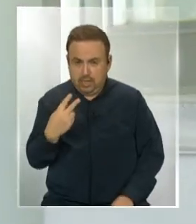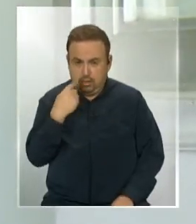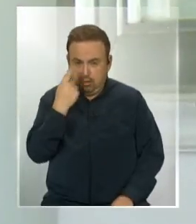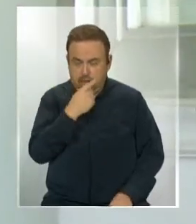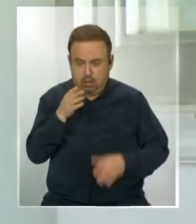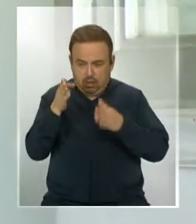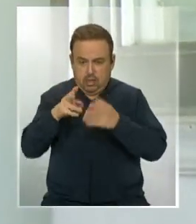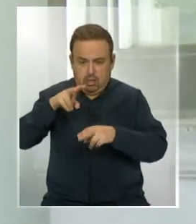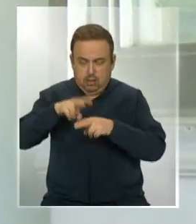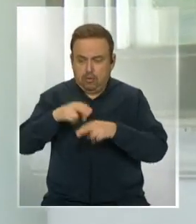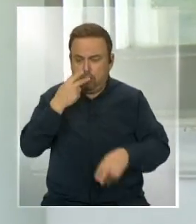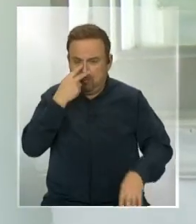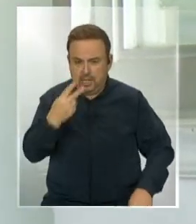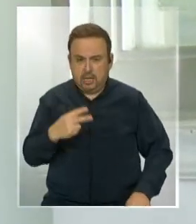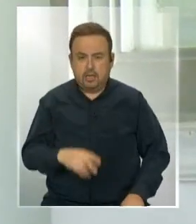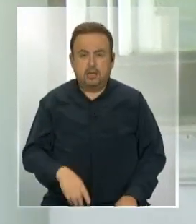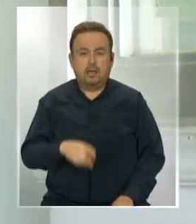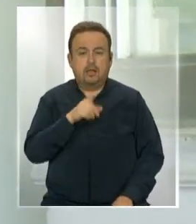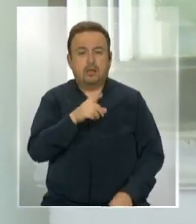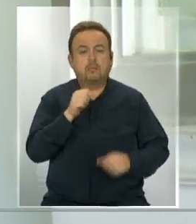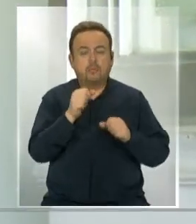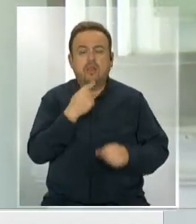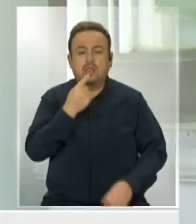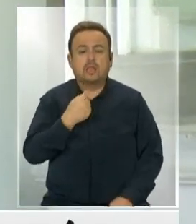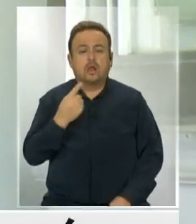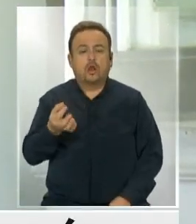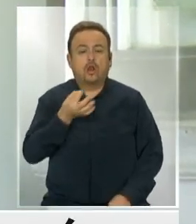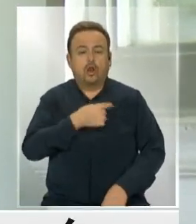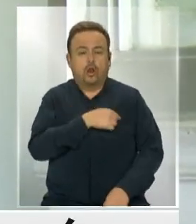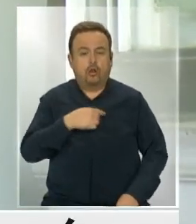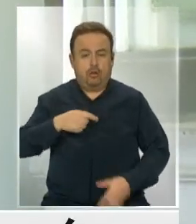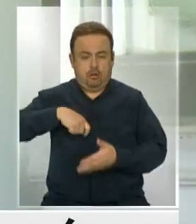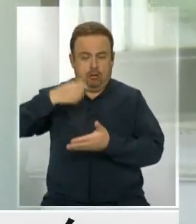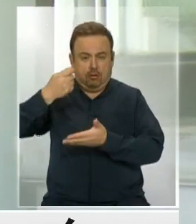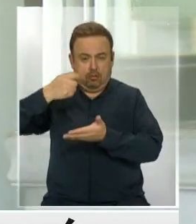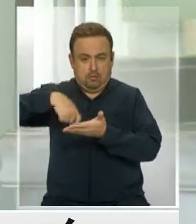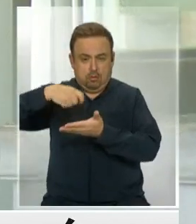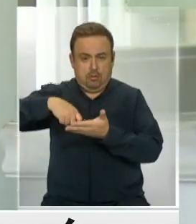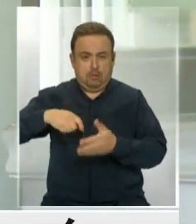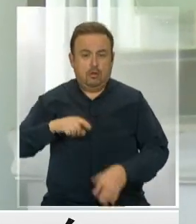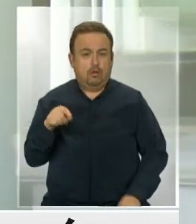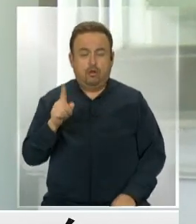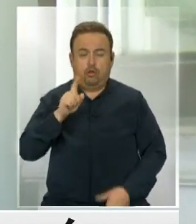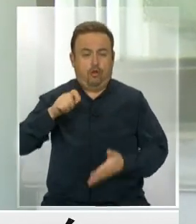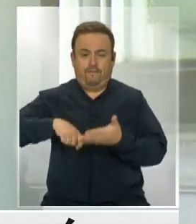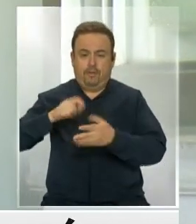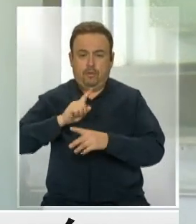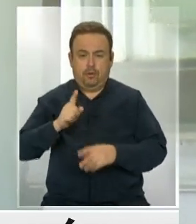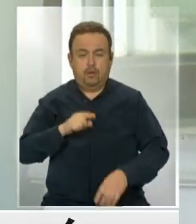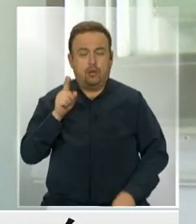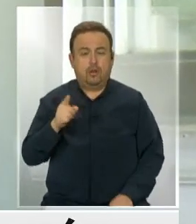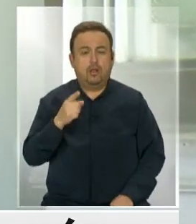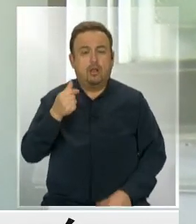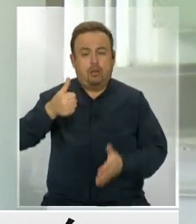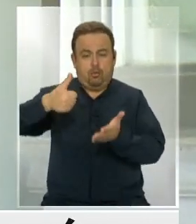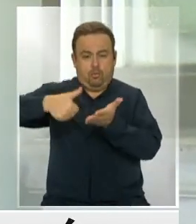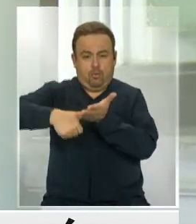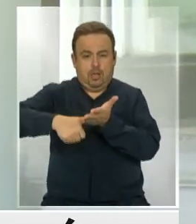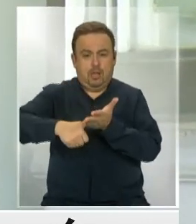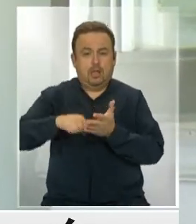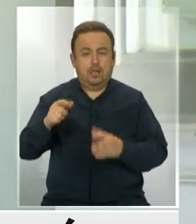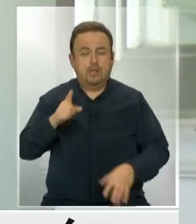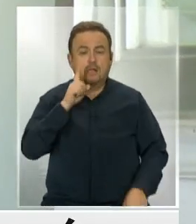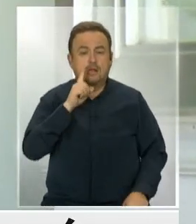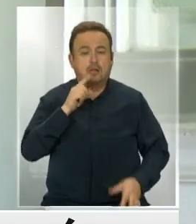miré. Estaba asustado y lo miré. ¿Me puede decir su nombre? ¿Y él le firmó con su...? No, no firmó. Él puso la huella. Porque